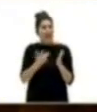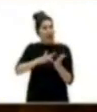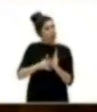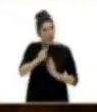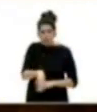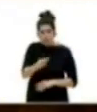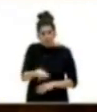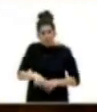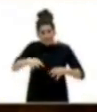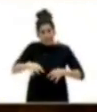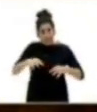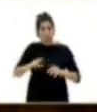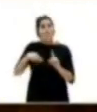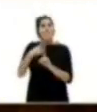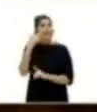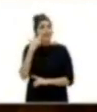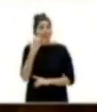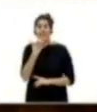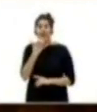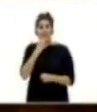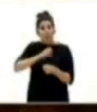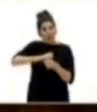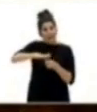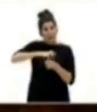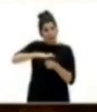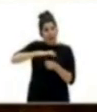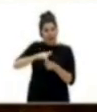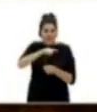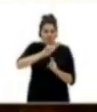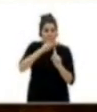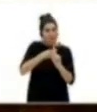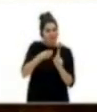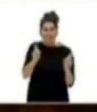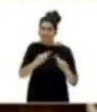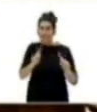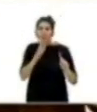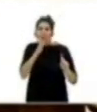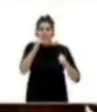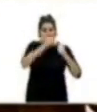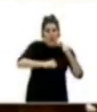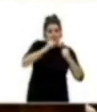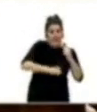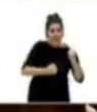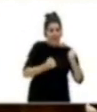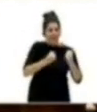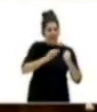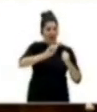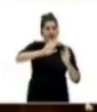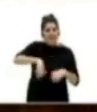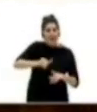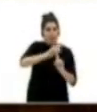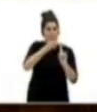y limpias. El gas natural no es solución, porque es un recurso fósil. No resuelve la dependencia